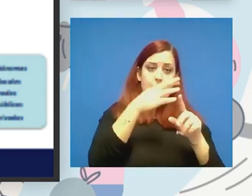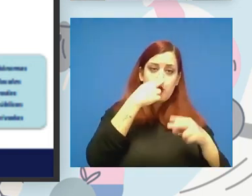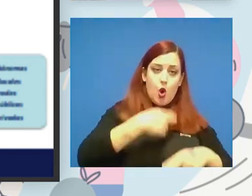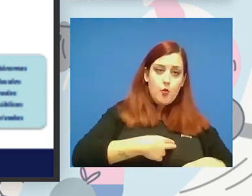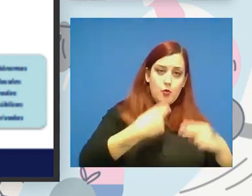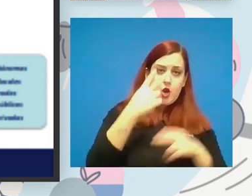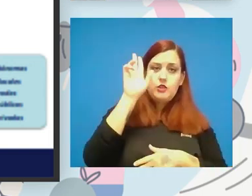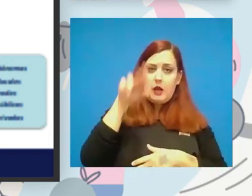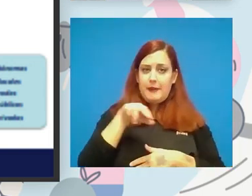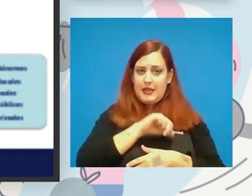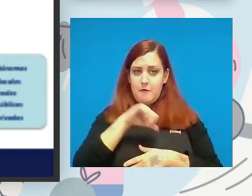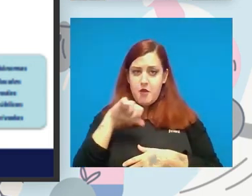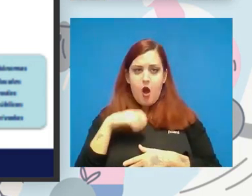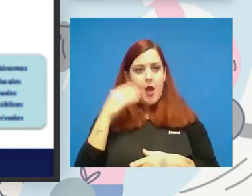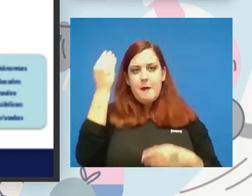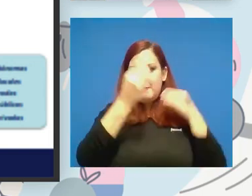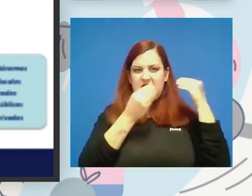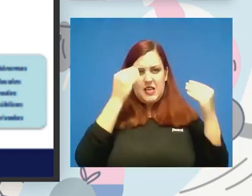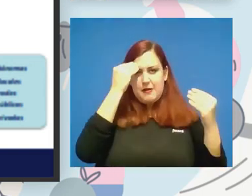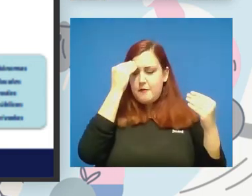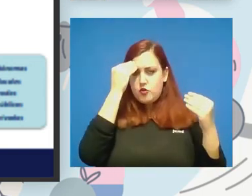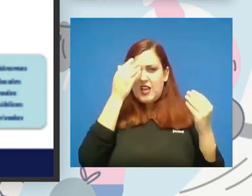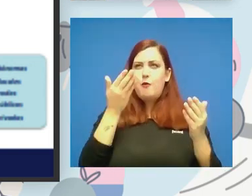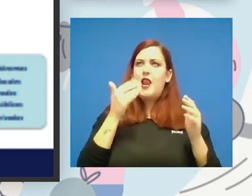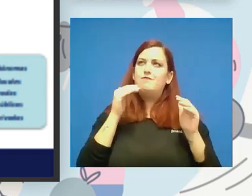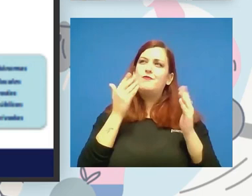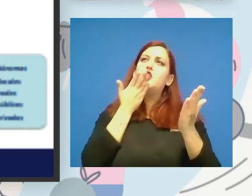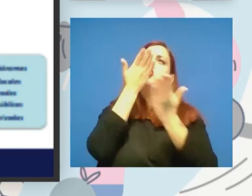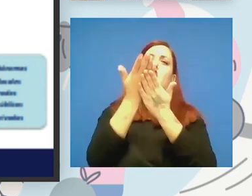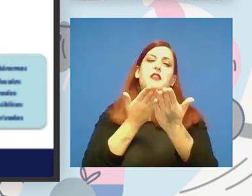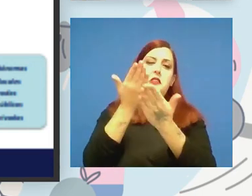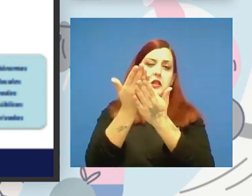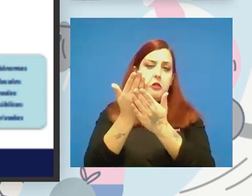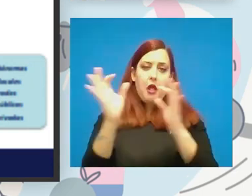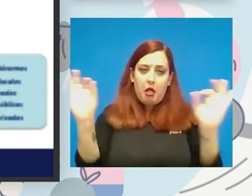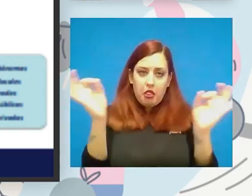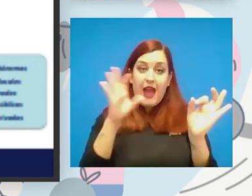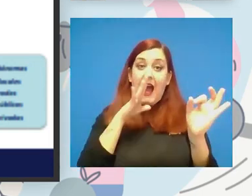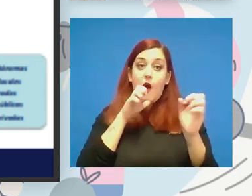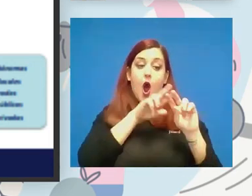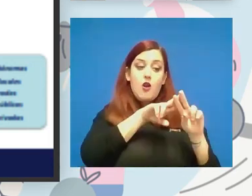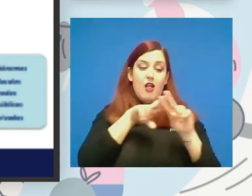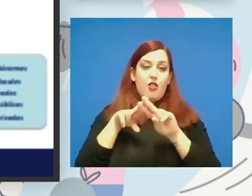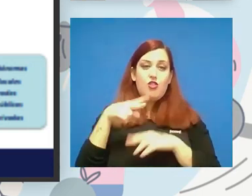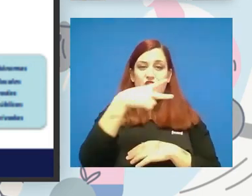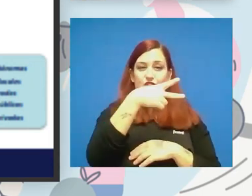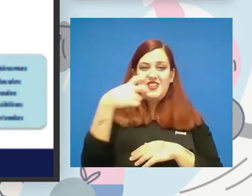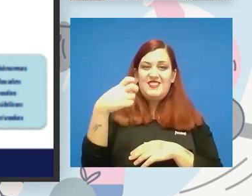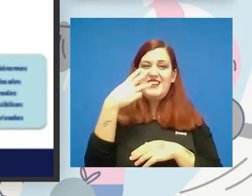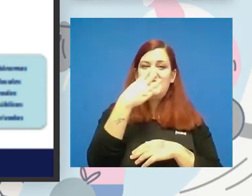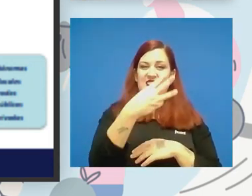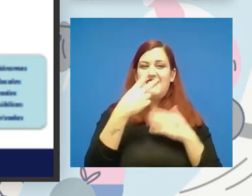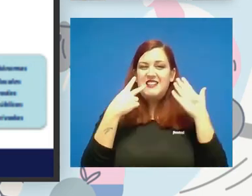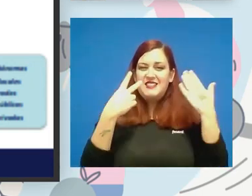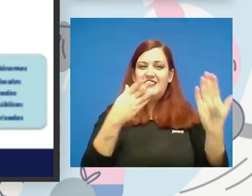creíamos que no íbamos a llegar a muchas solicitudes y ahora mismo tenemos una evaluación de 237 solicitudes